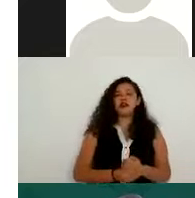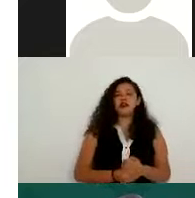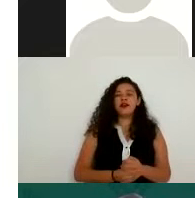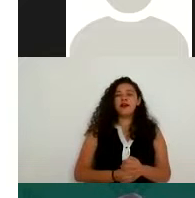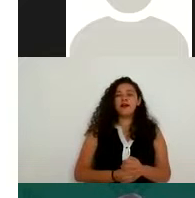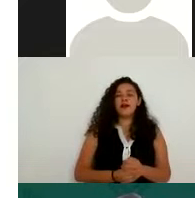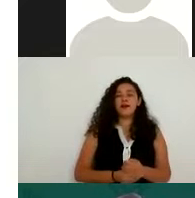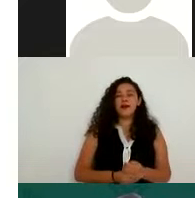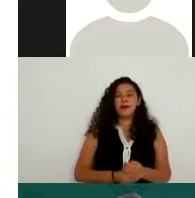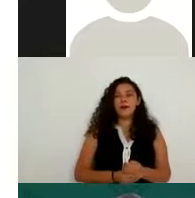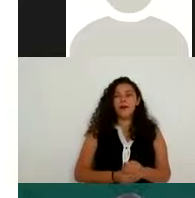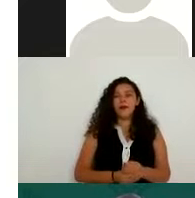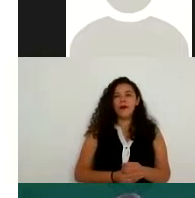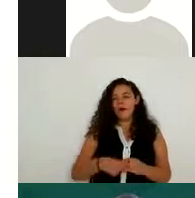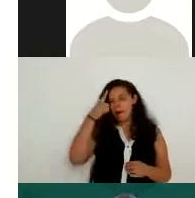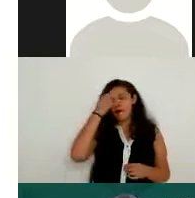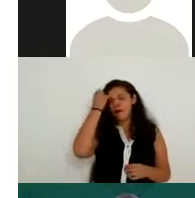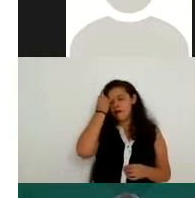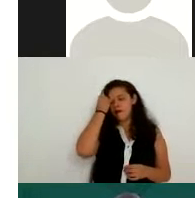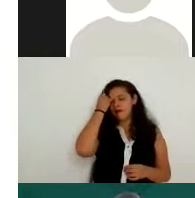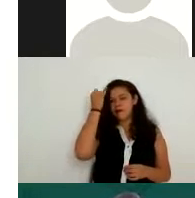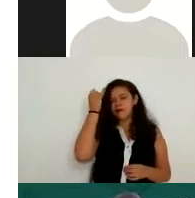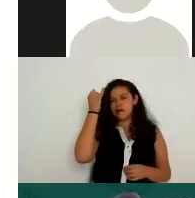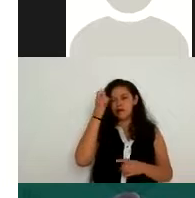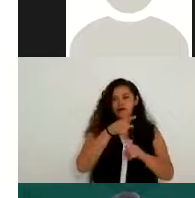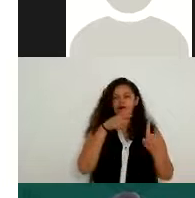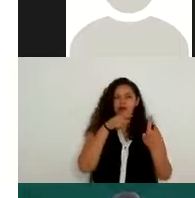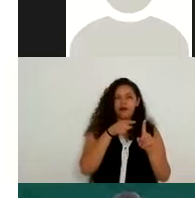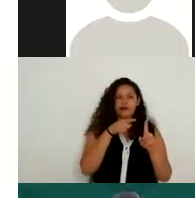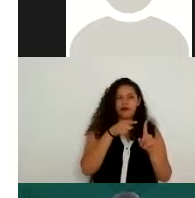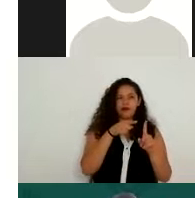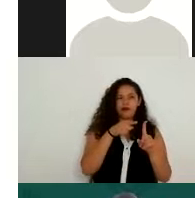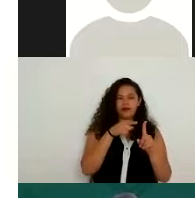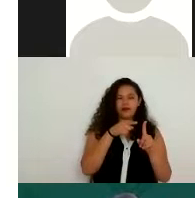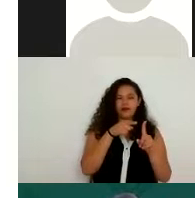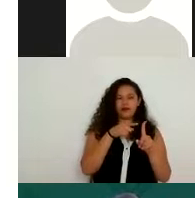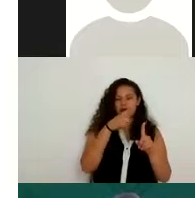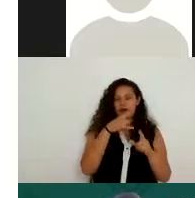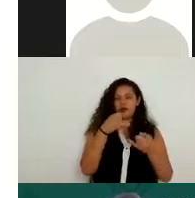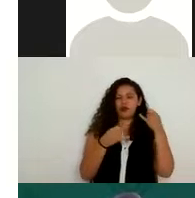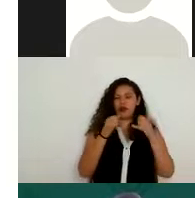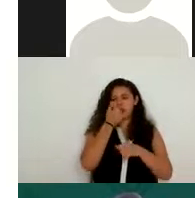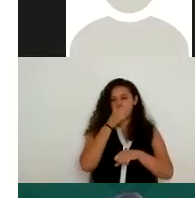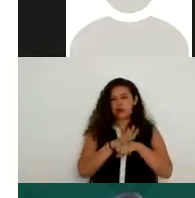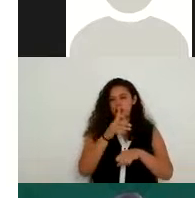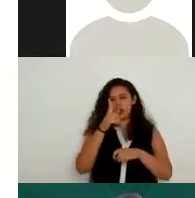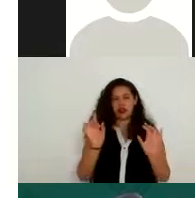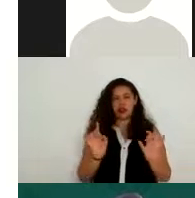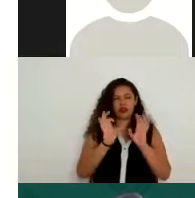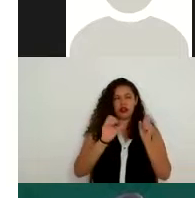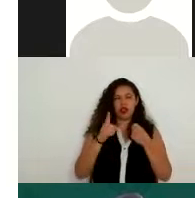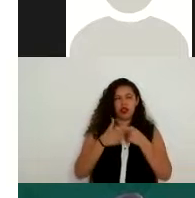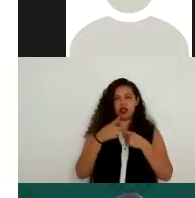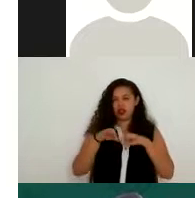manifestación de las ideas no será objeto de ninguna inquisición judicial o administrativa, sino el caso de que ataque a la moral, la vida